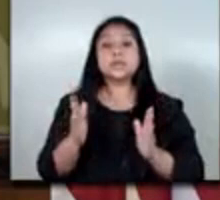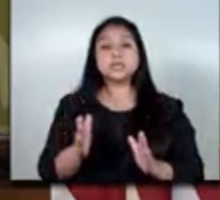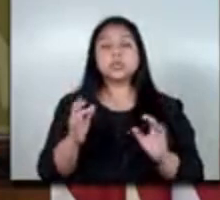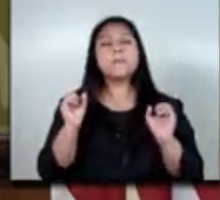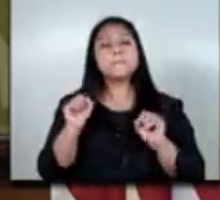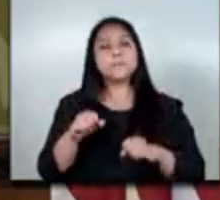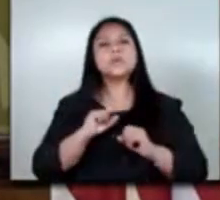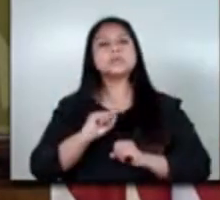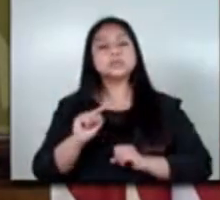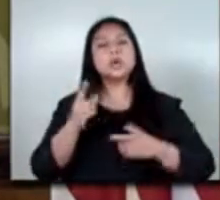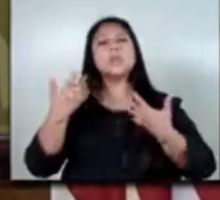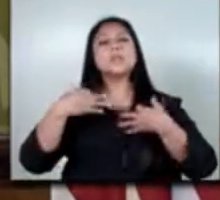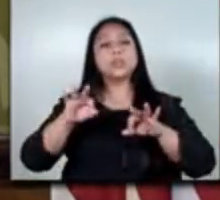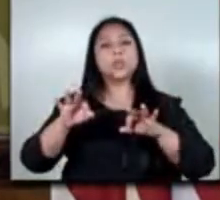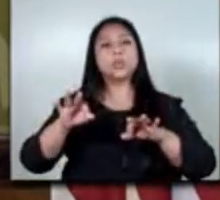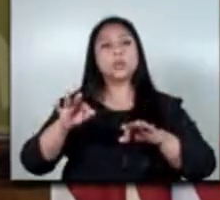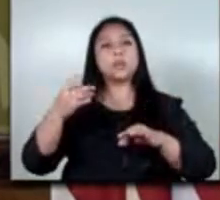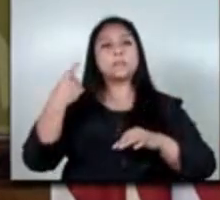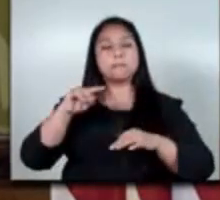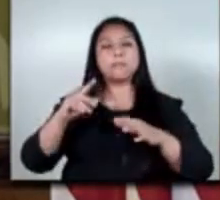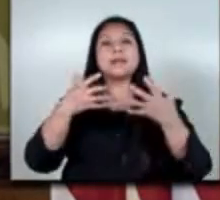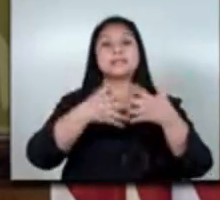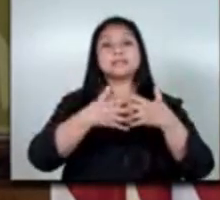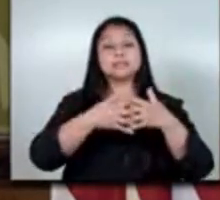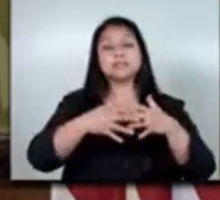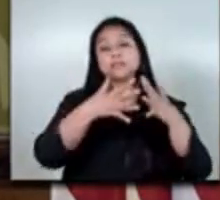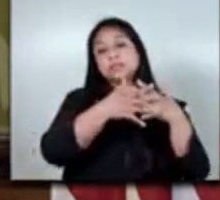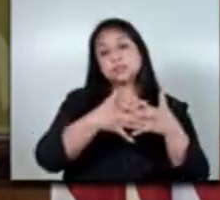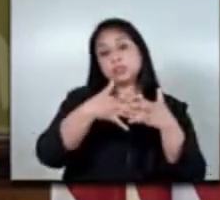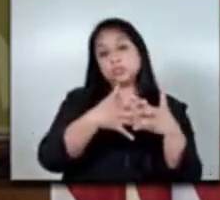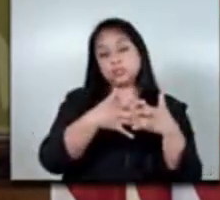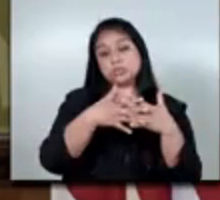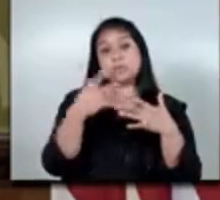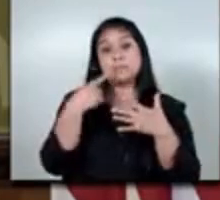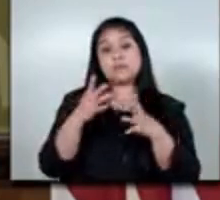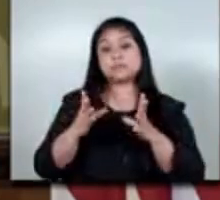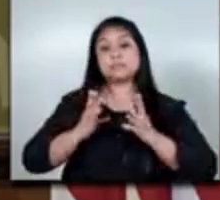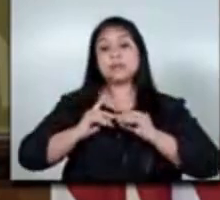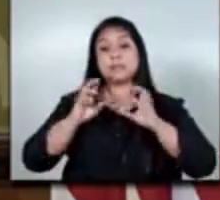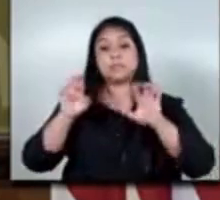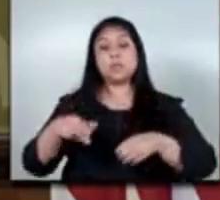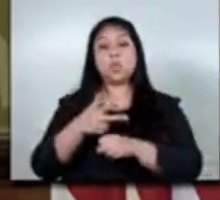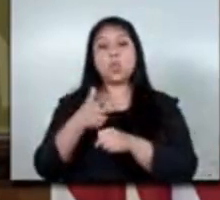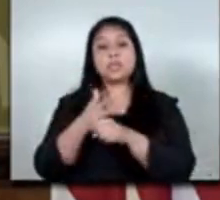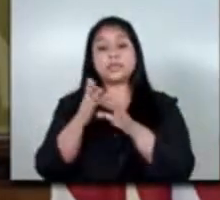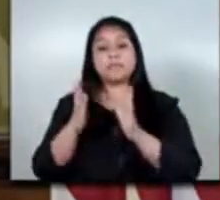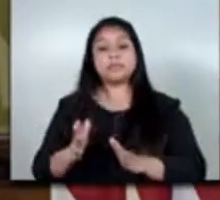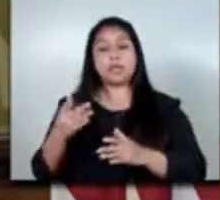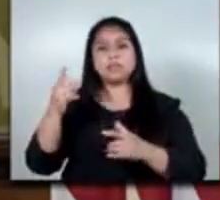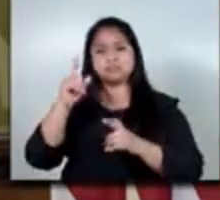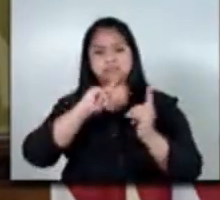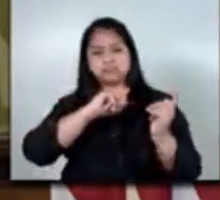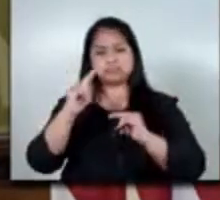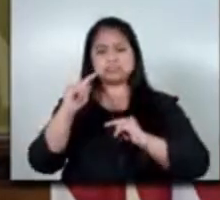oportunidad para las empresas en los estados unidos emplear personas cualificadas y preparadas para satisfacer